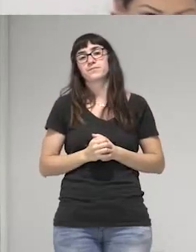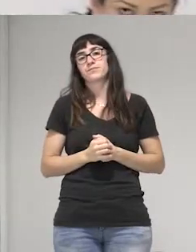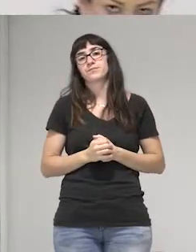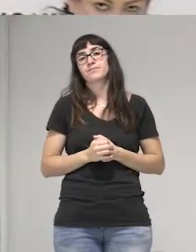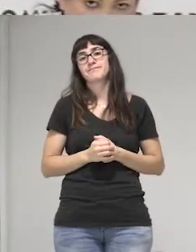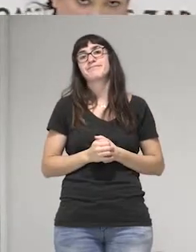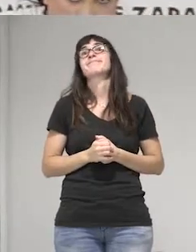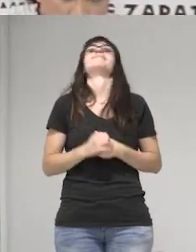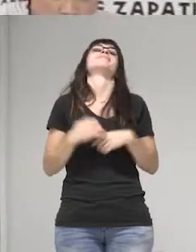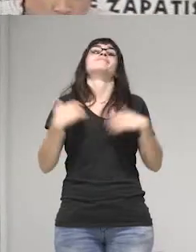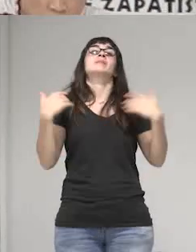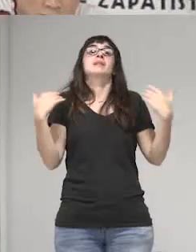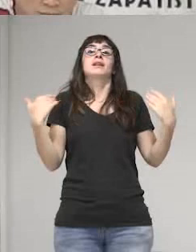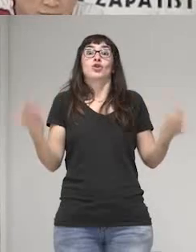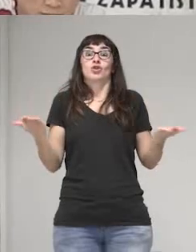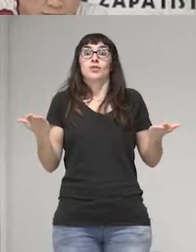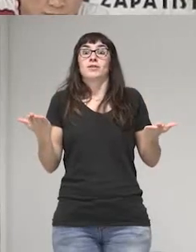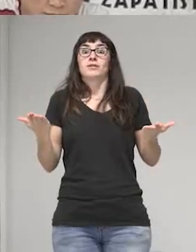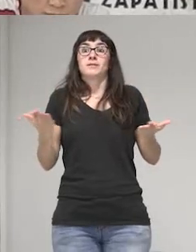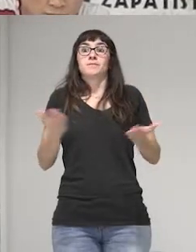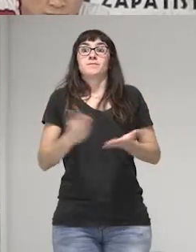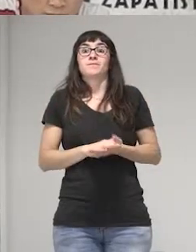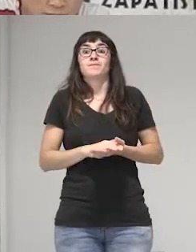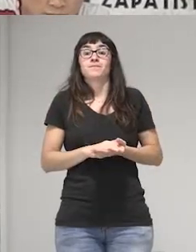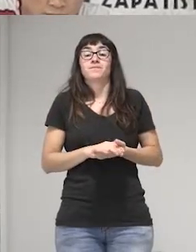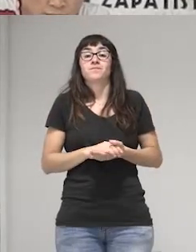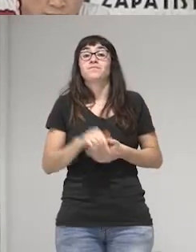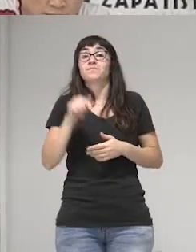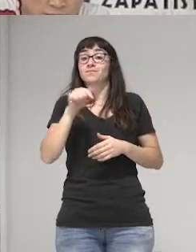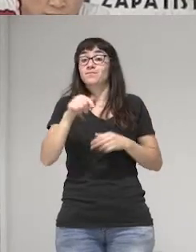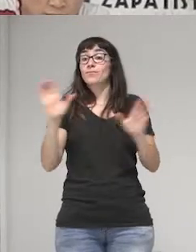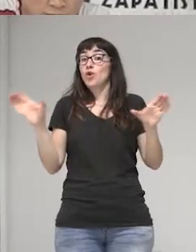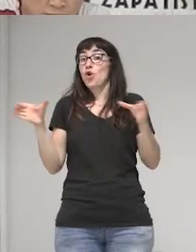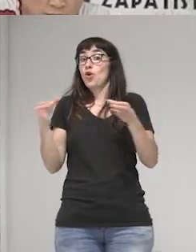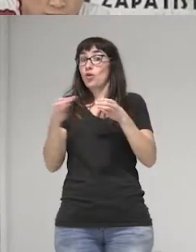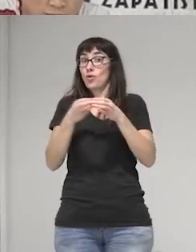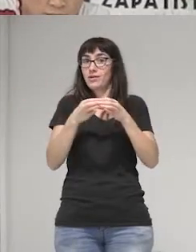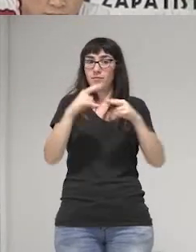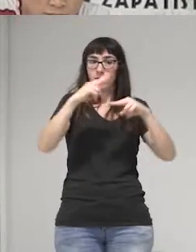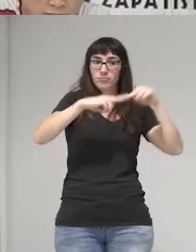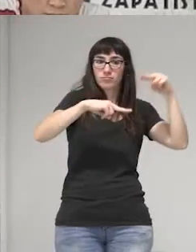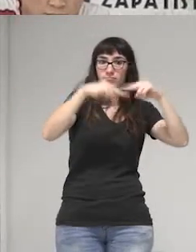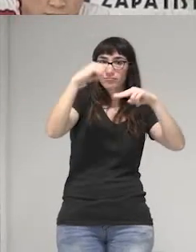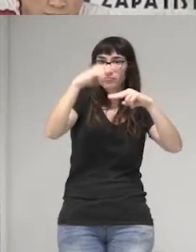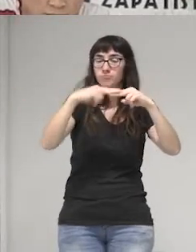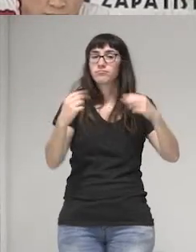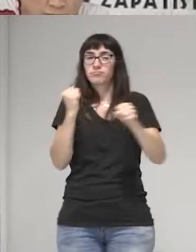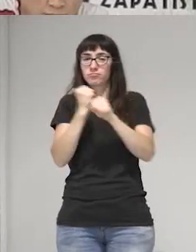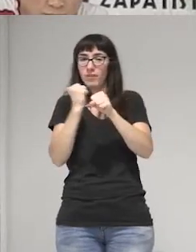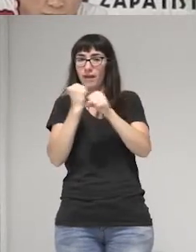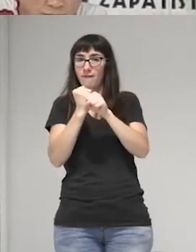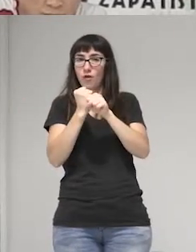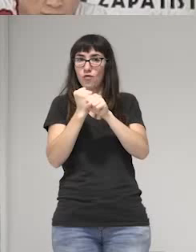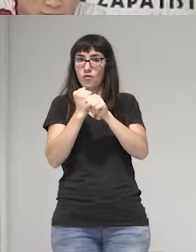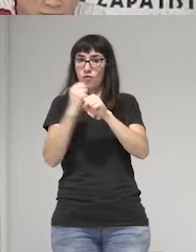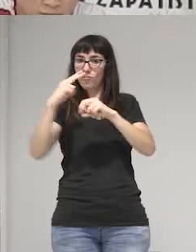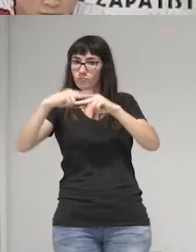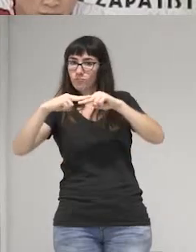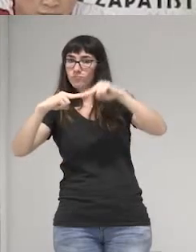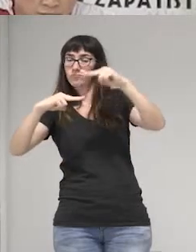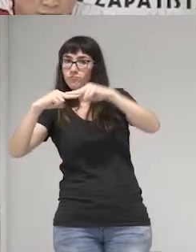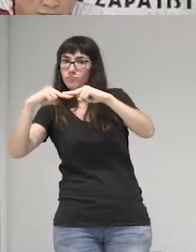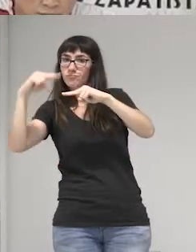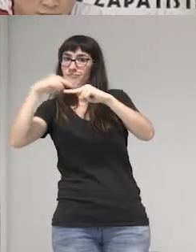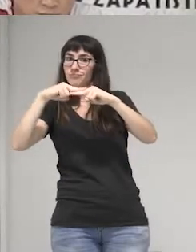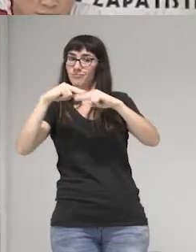Entonces, en esas construcciones colectivas, en esas construcciones de trabajo, pues yo llego